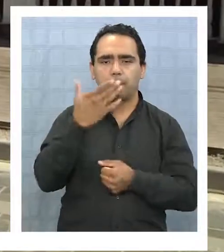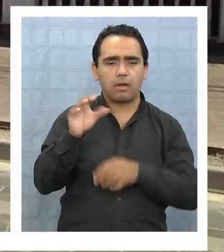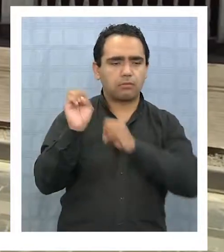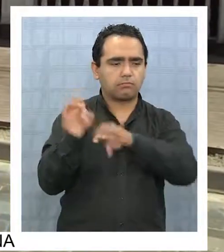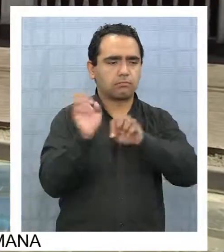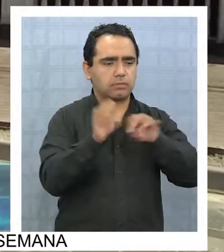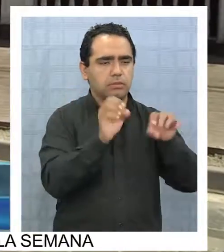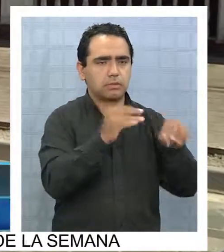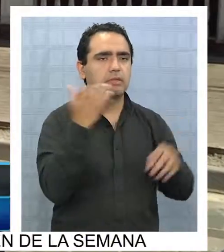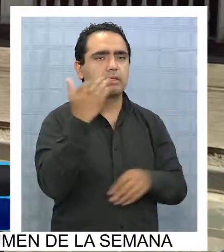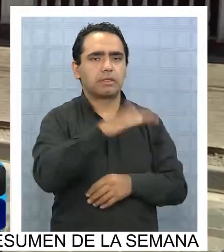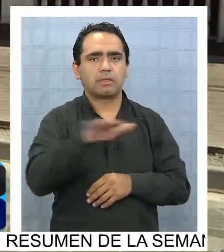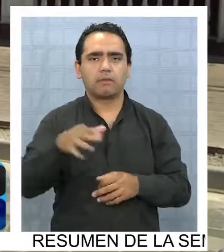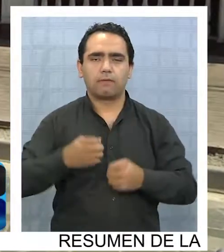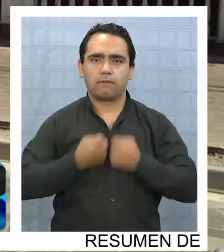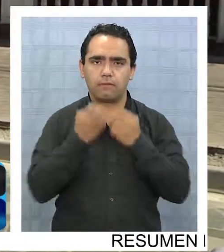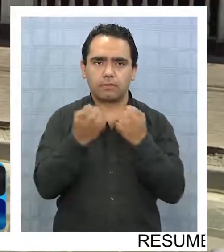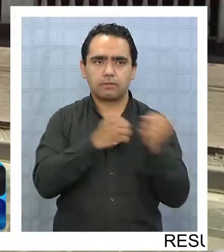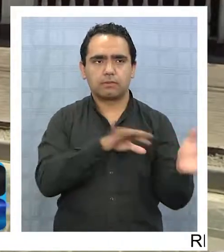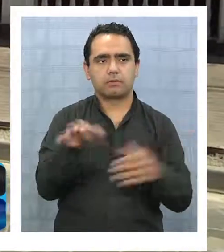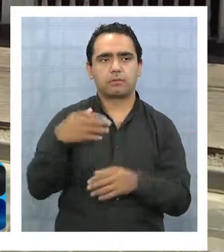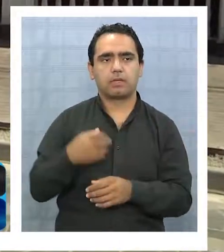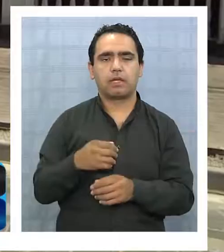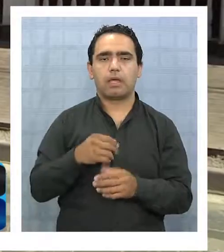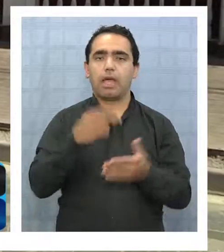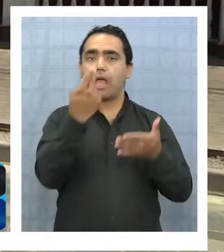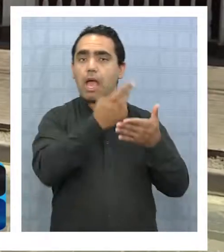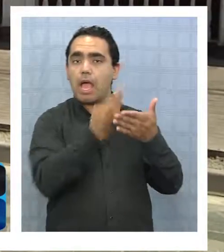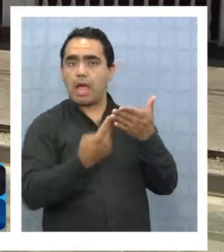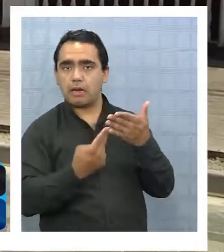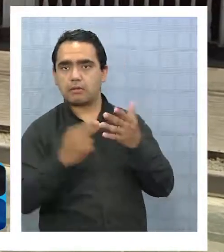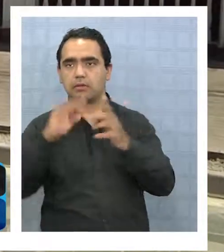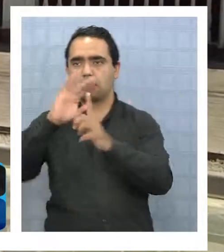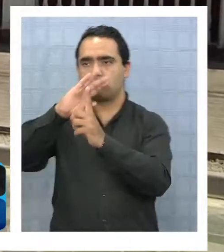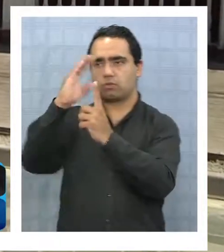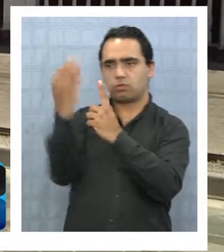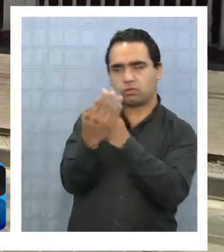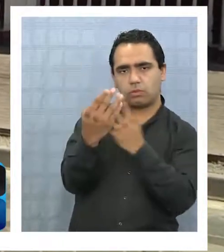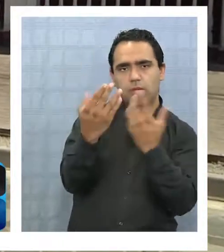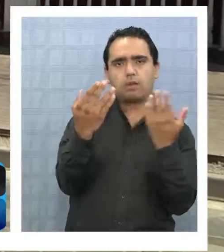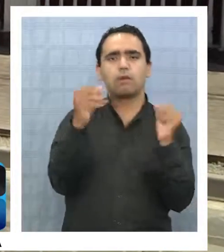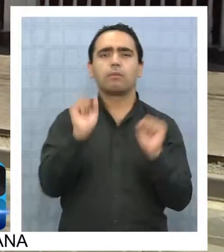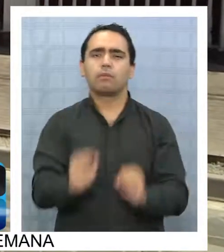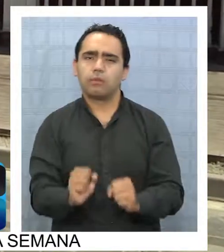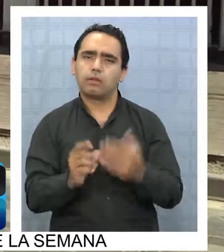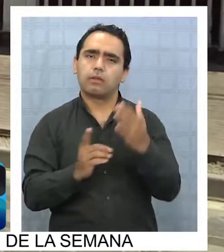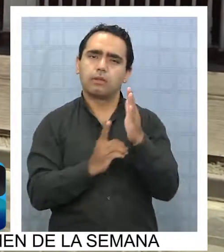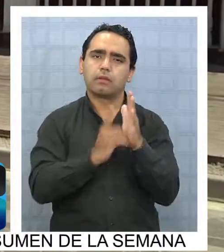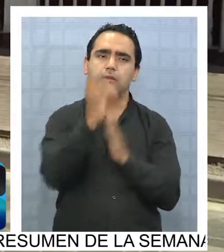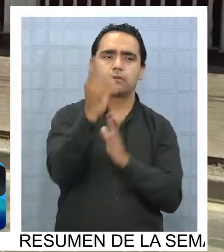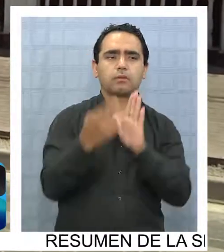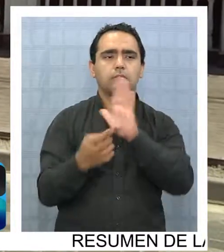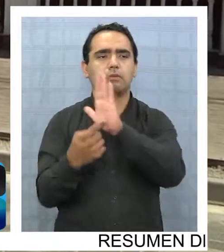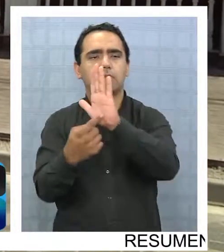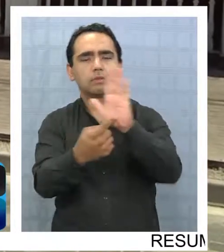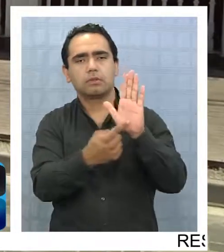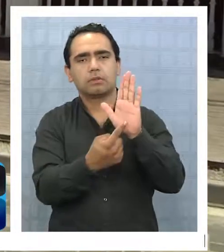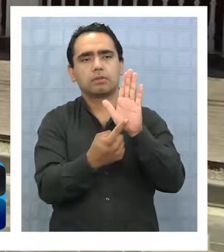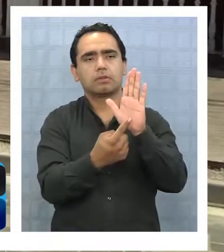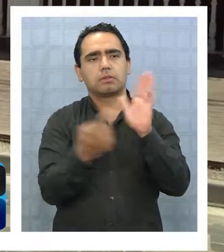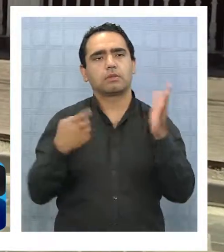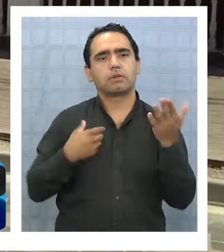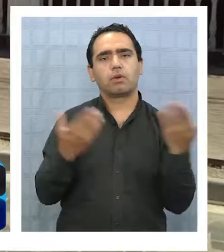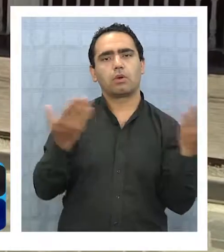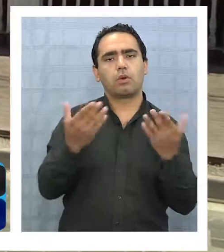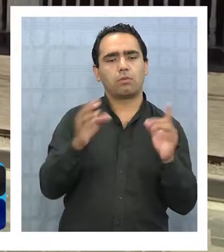La enseñanza de las artes y la cultura podemos desarrollar y mostrar una de pertenencia